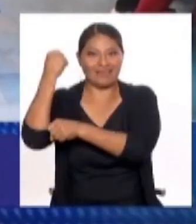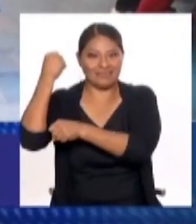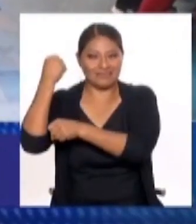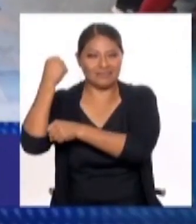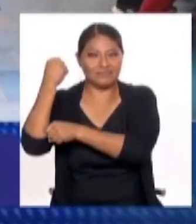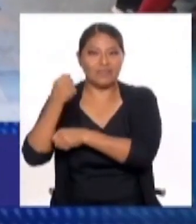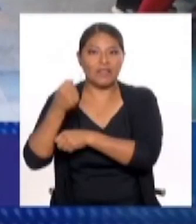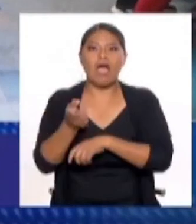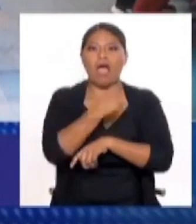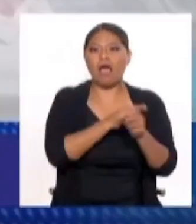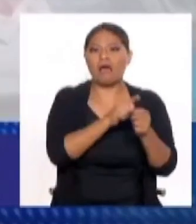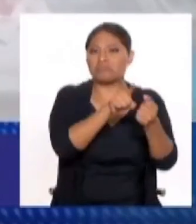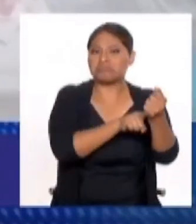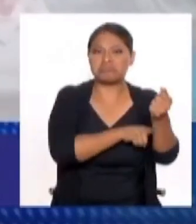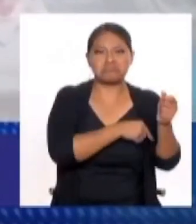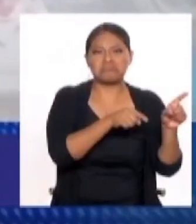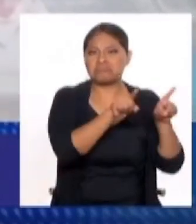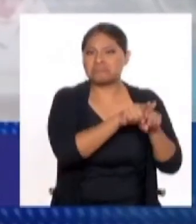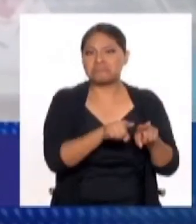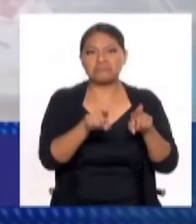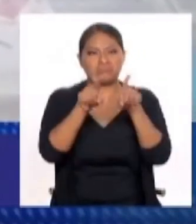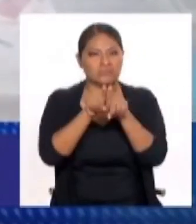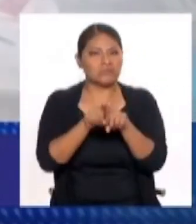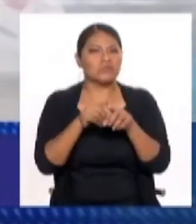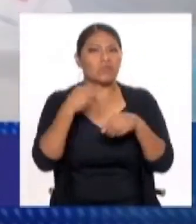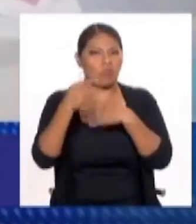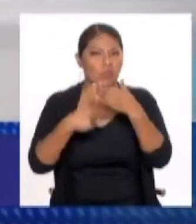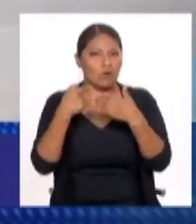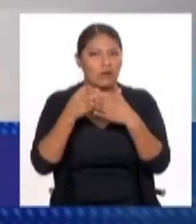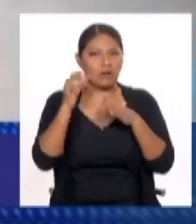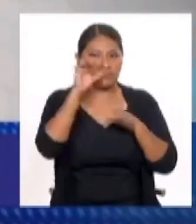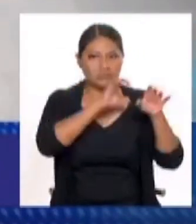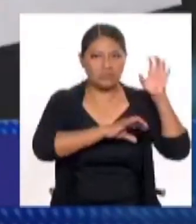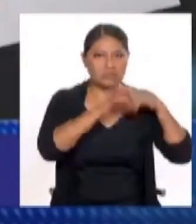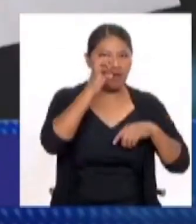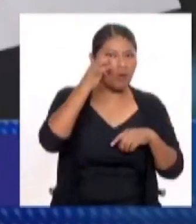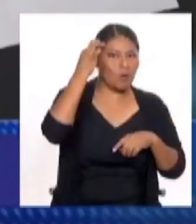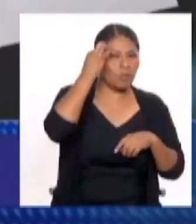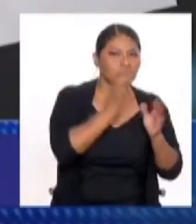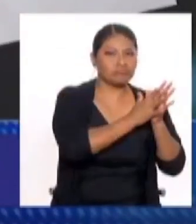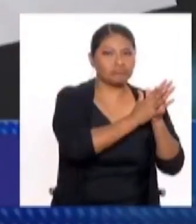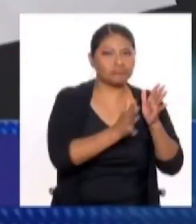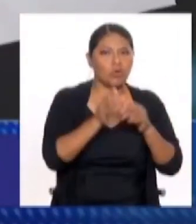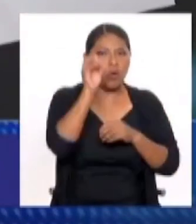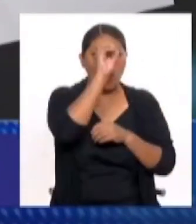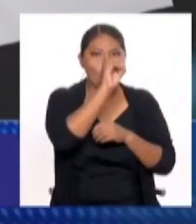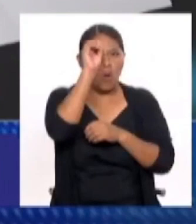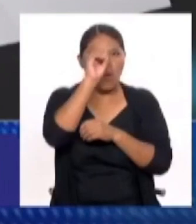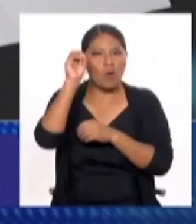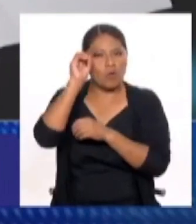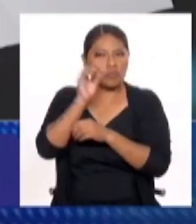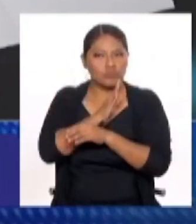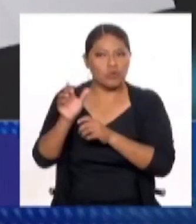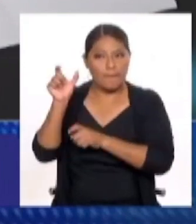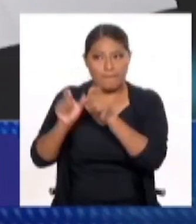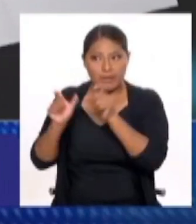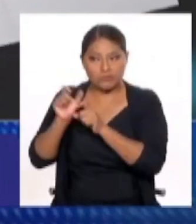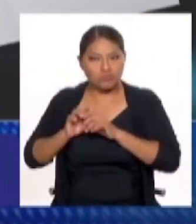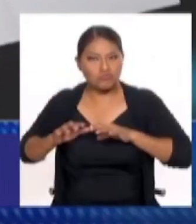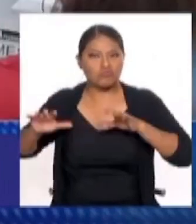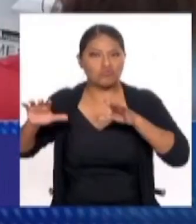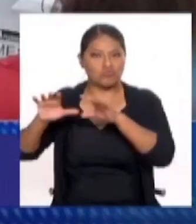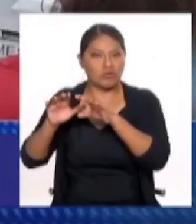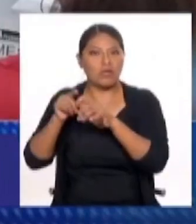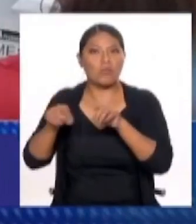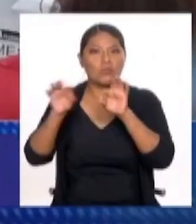Tradicionalmente, incluso la ciencia política, toda la teorización de la ciencia política sobre la formación de la opinión pública está vaciada en el papel de